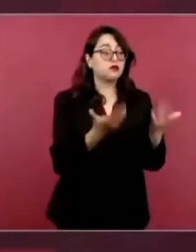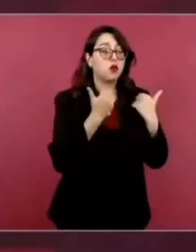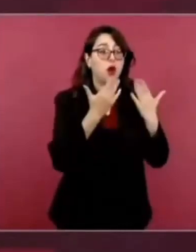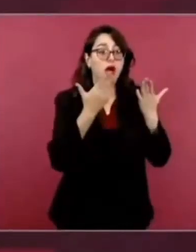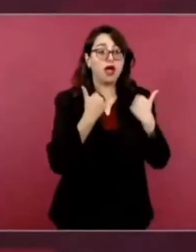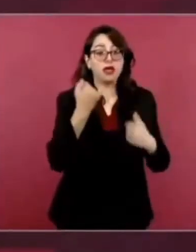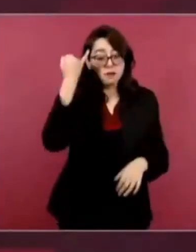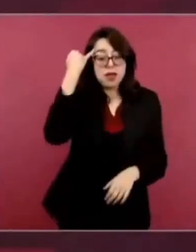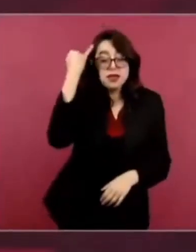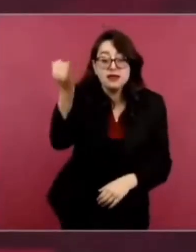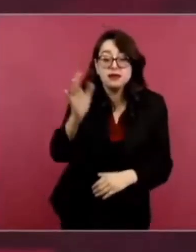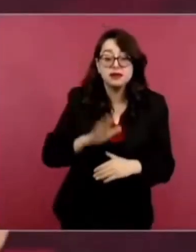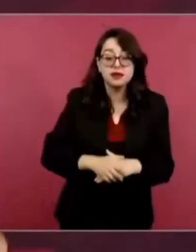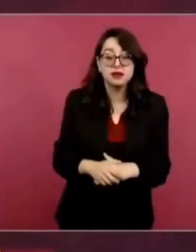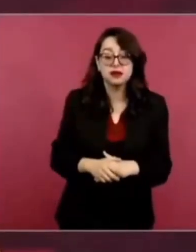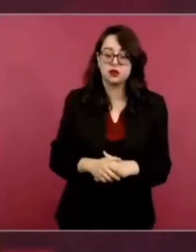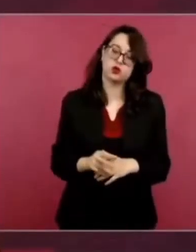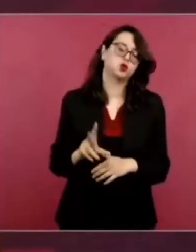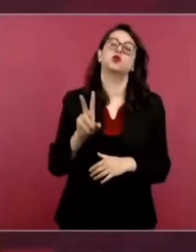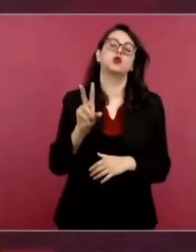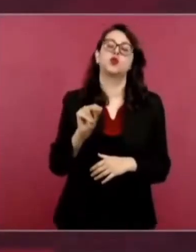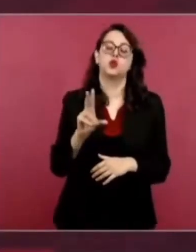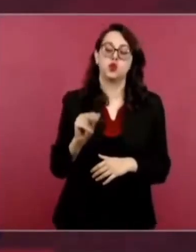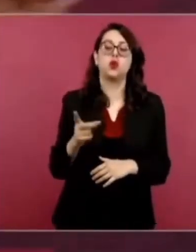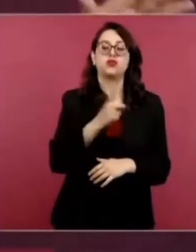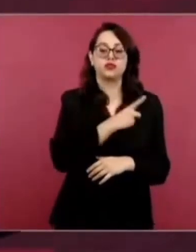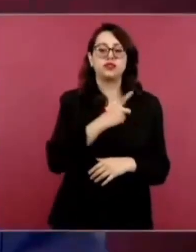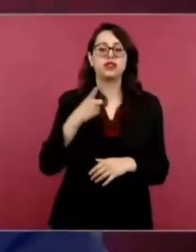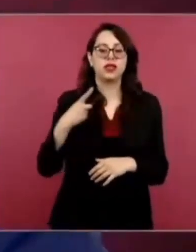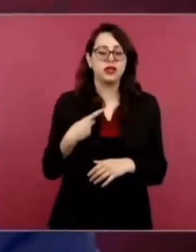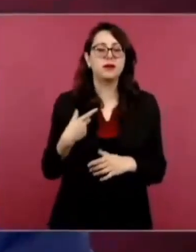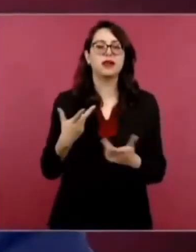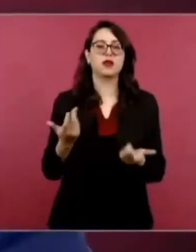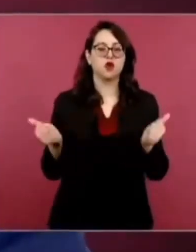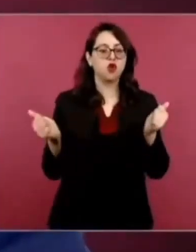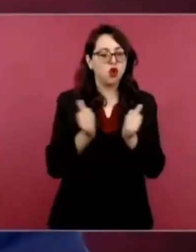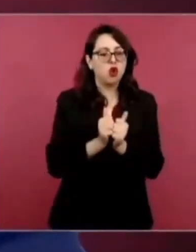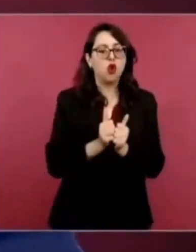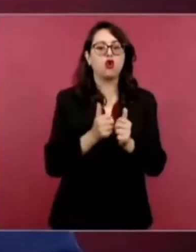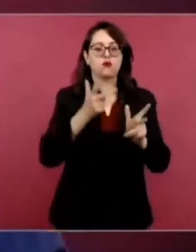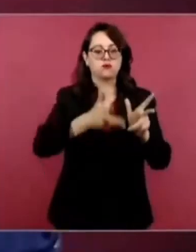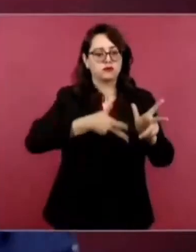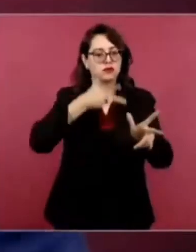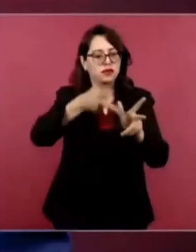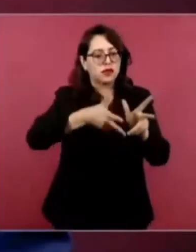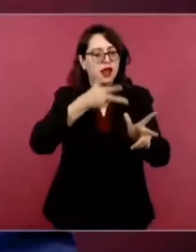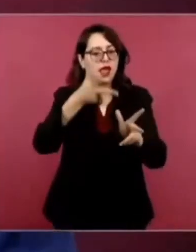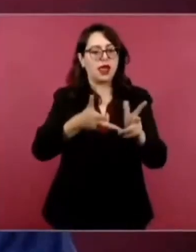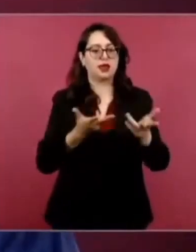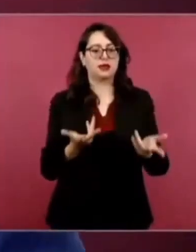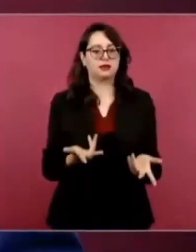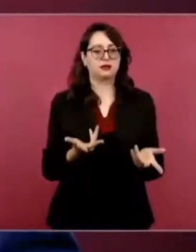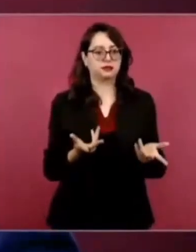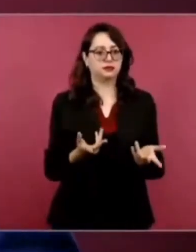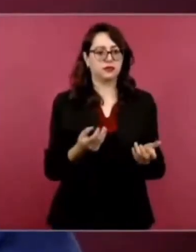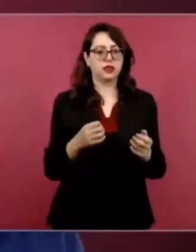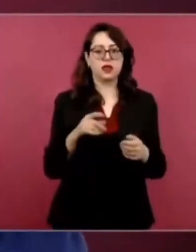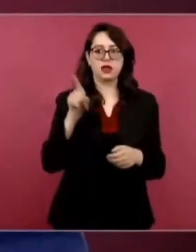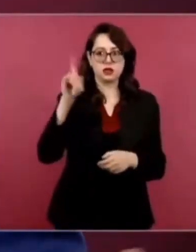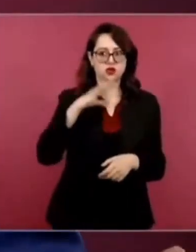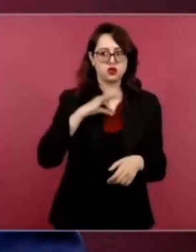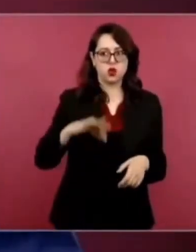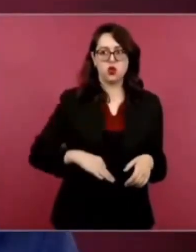caso del tren, el insurgente, están todos los trenes. Por cierto, modernos